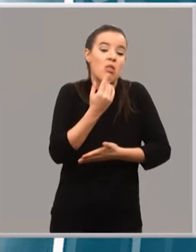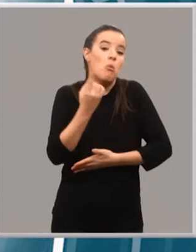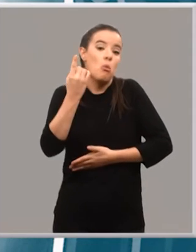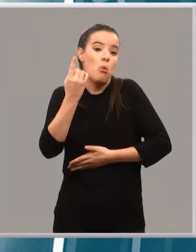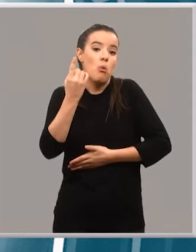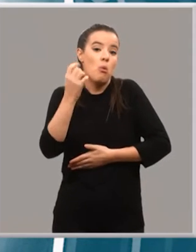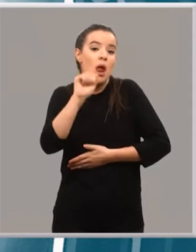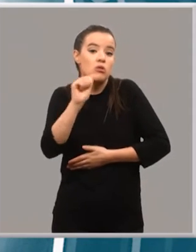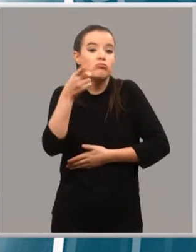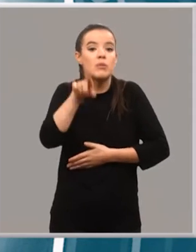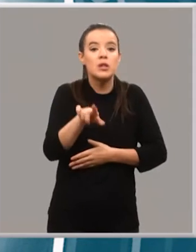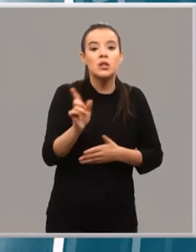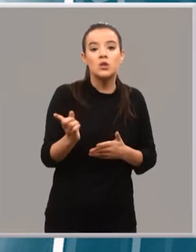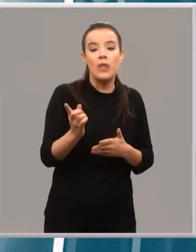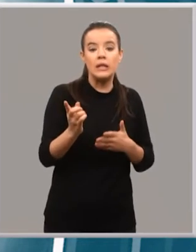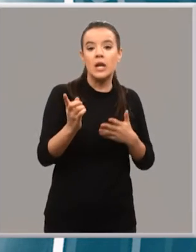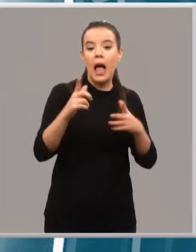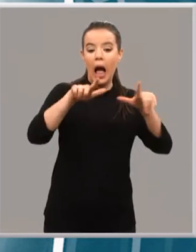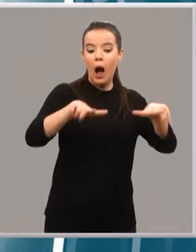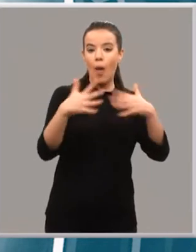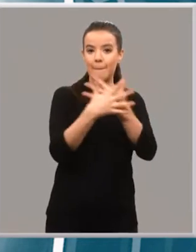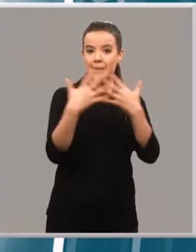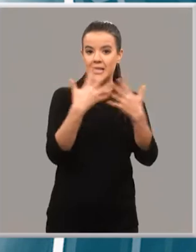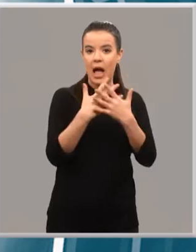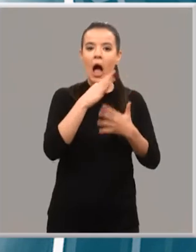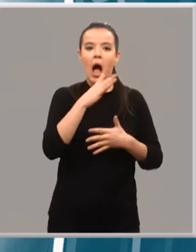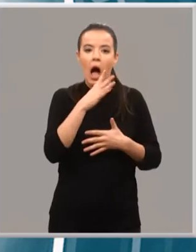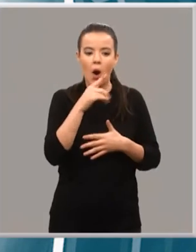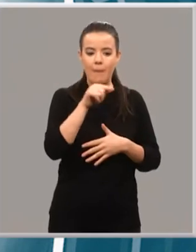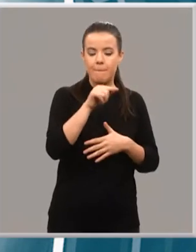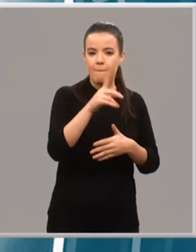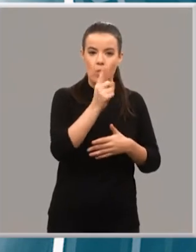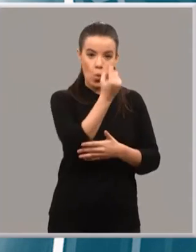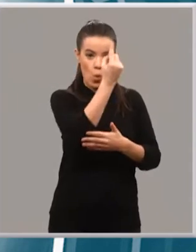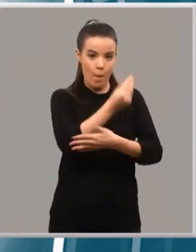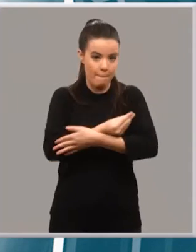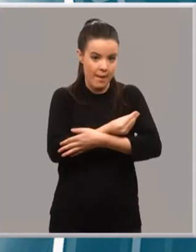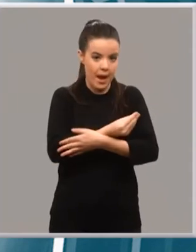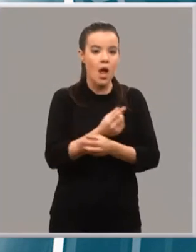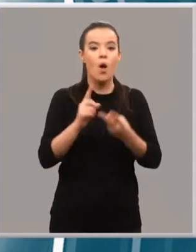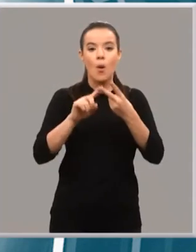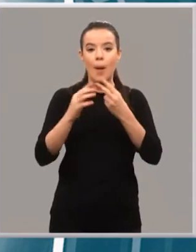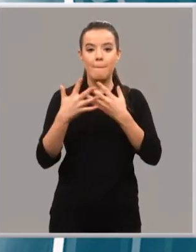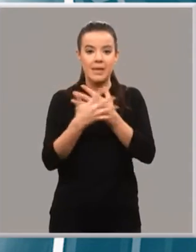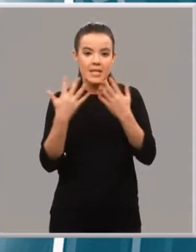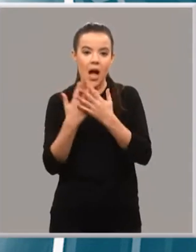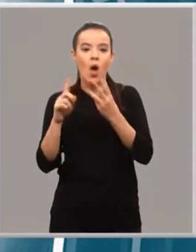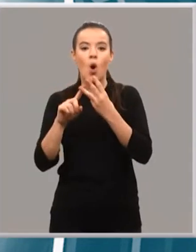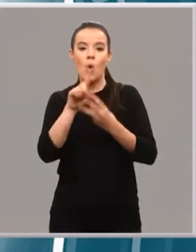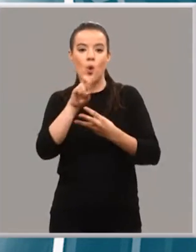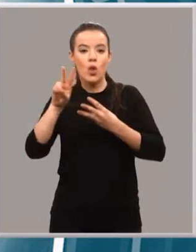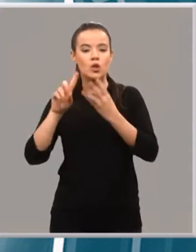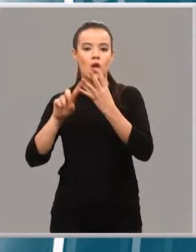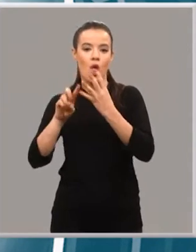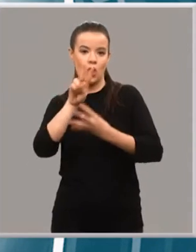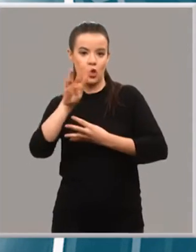habilitar una ola mixta, entonces ahora mismo en funcionamiento tenemos una de bebés, una ola mixta, una de un año a dos y otra de dos a tres. Todos